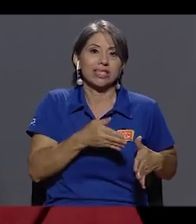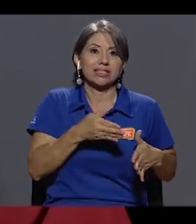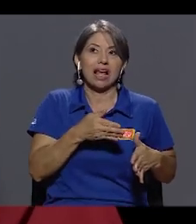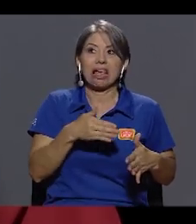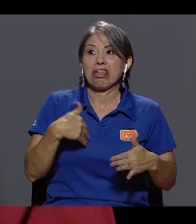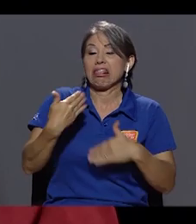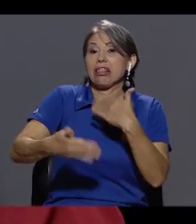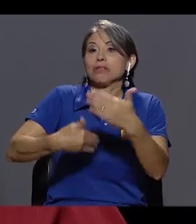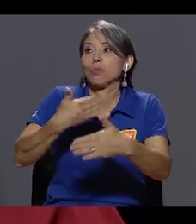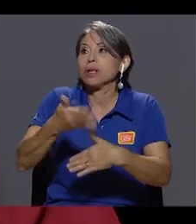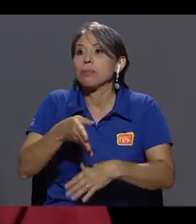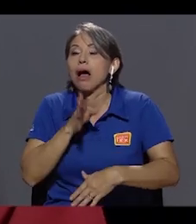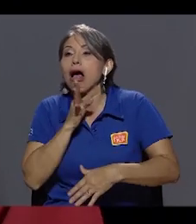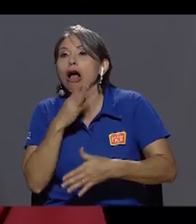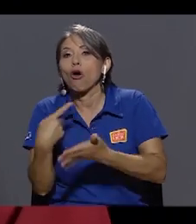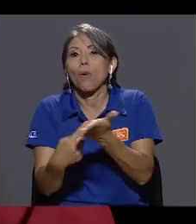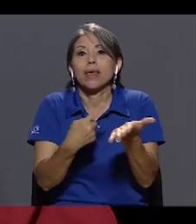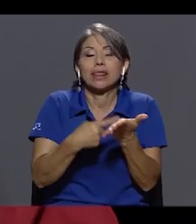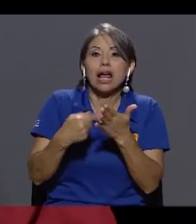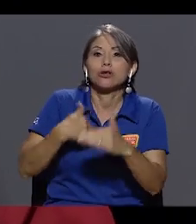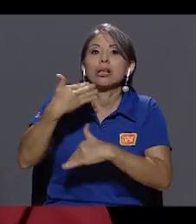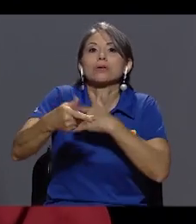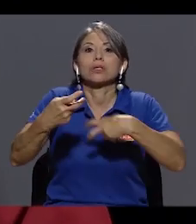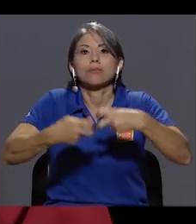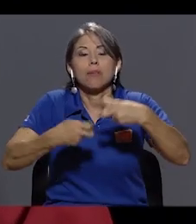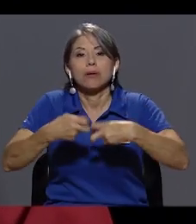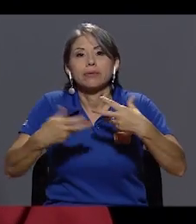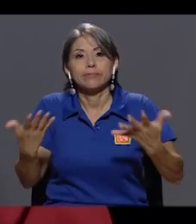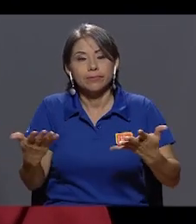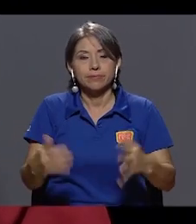ahí comentarios que después vayan a comprometerlos.